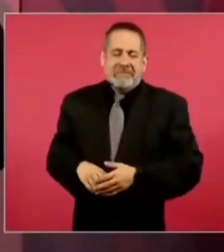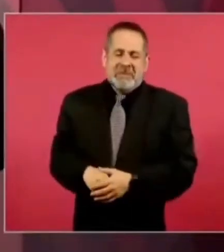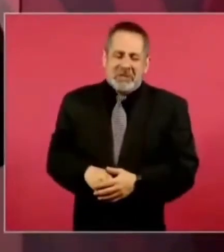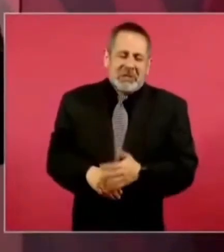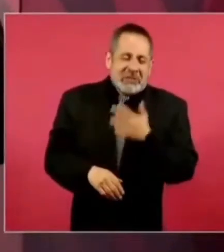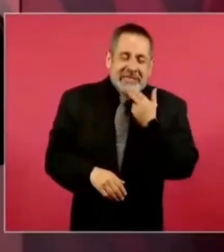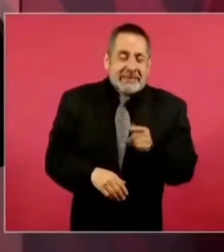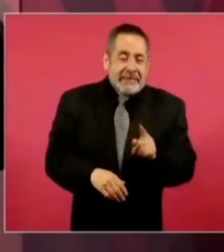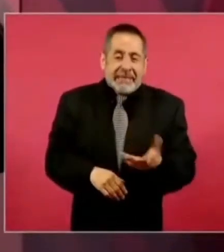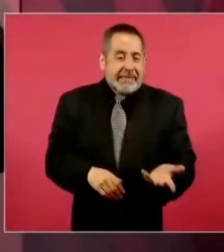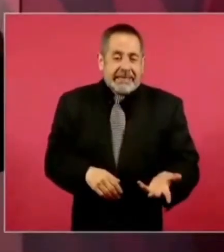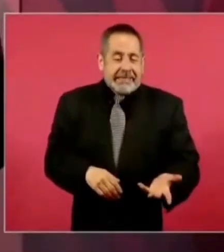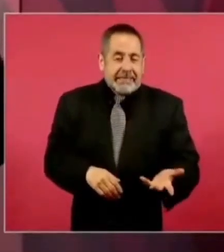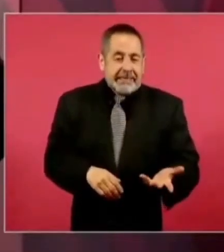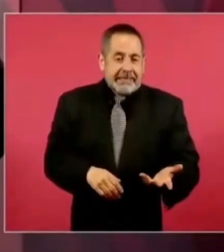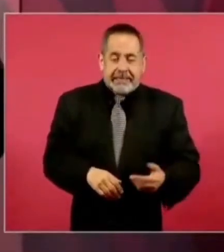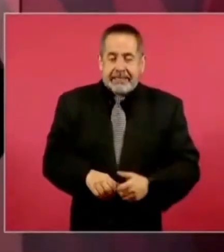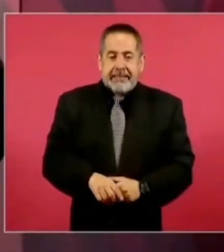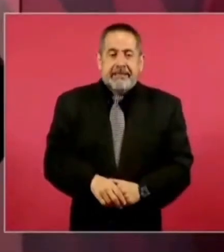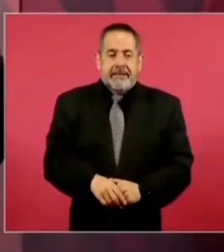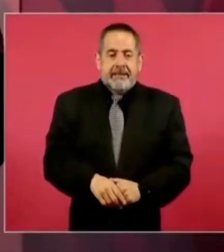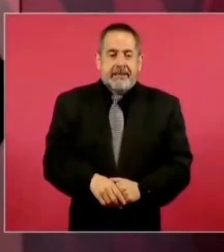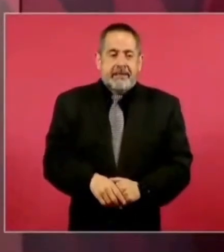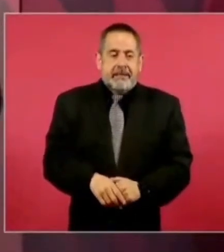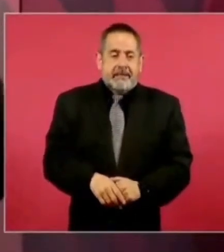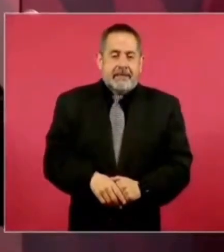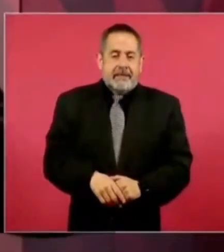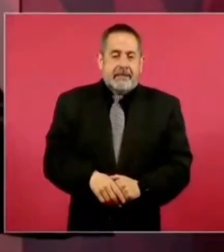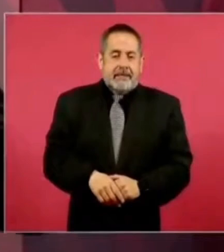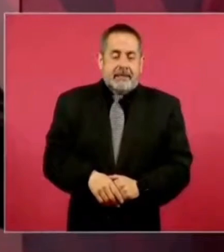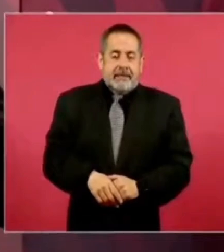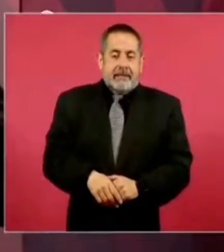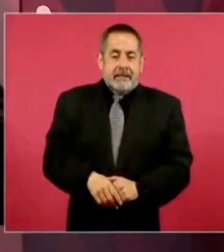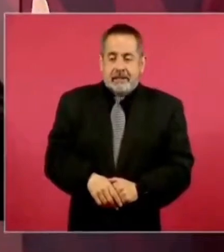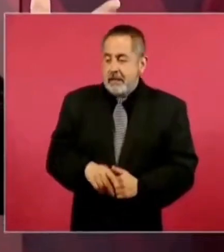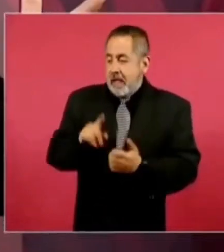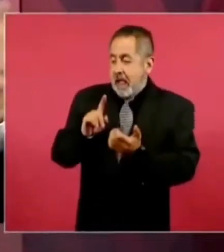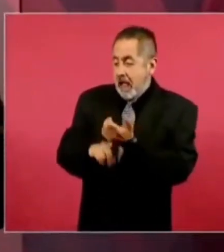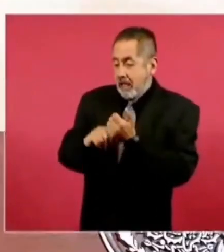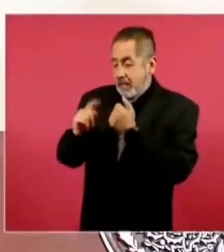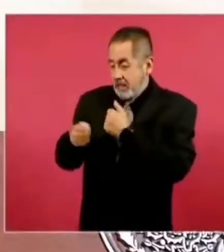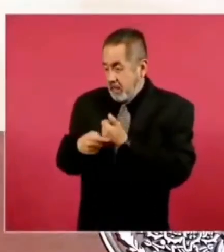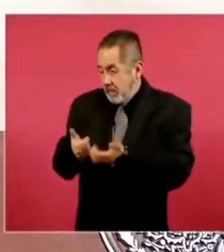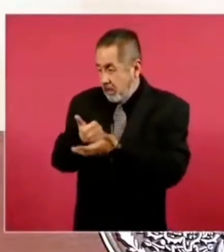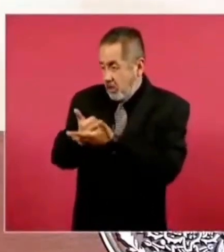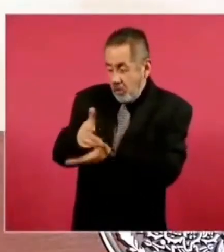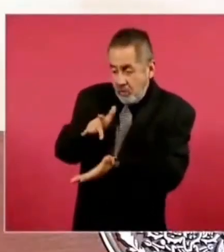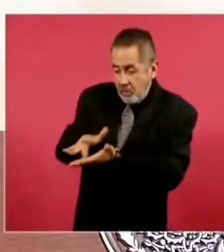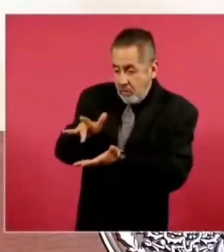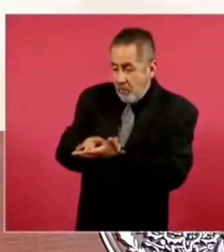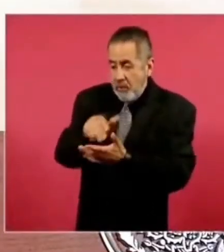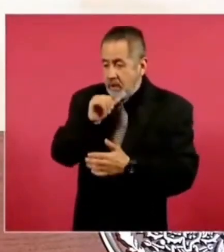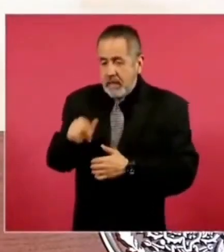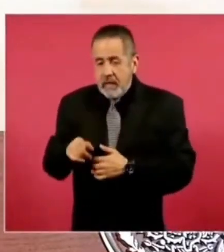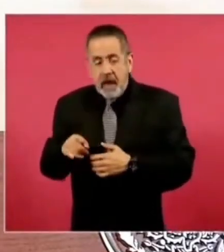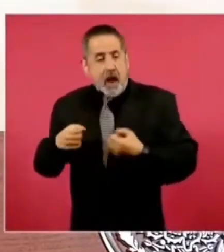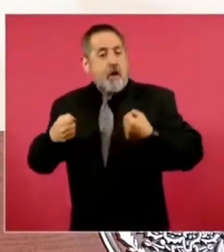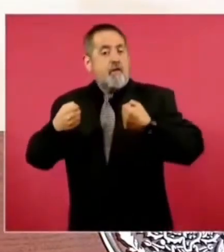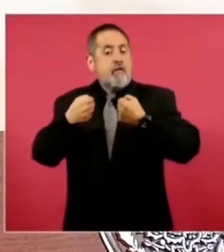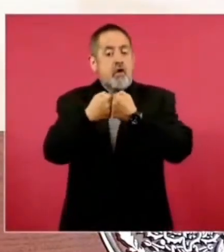Si no se atienden las causas, ¿qué se hace en la frontera?